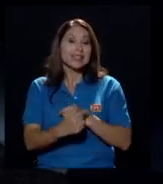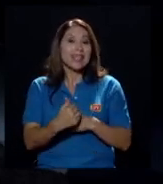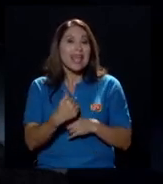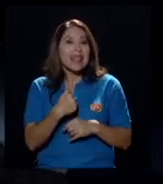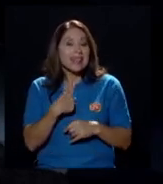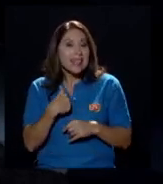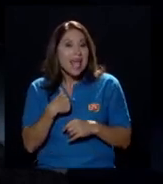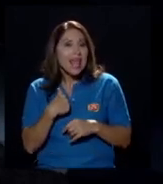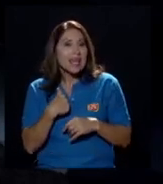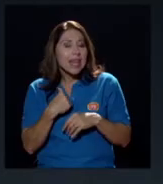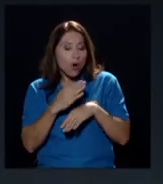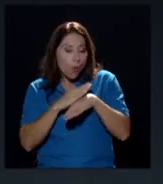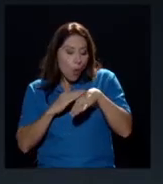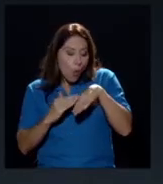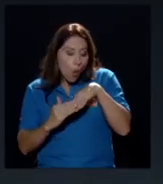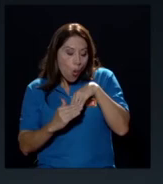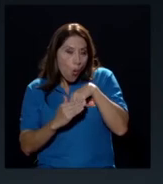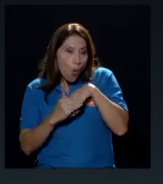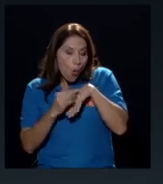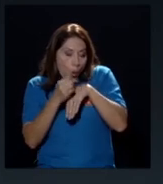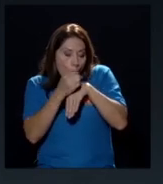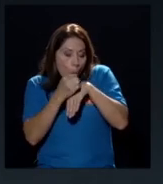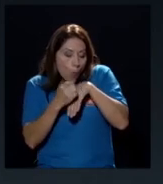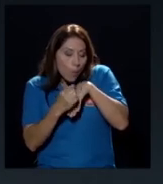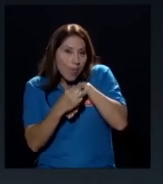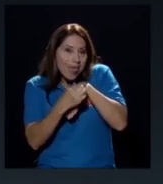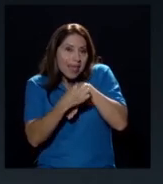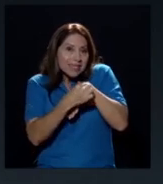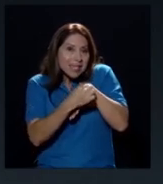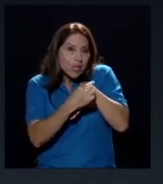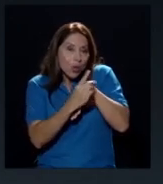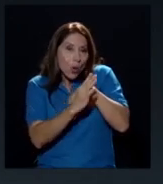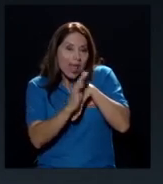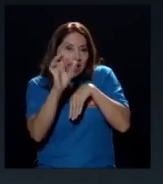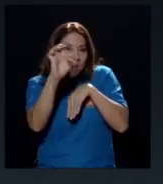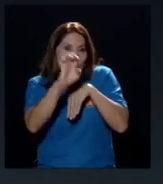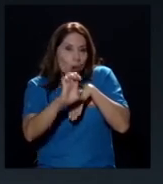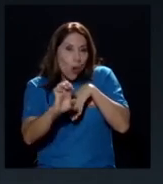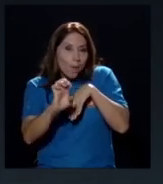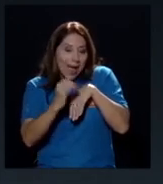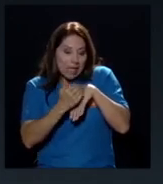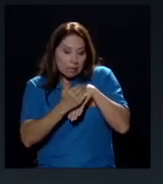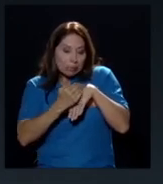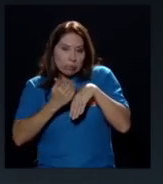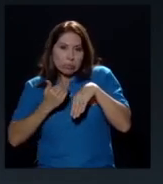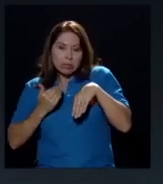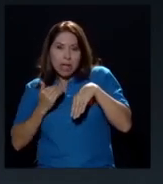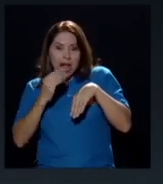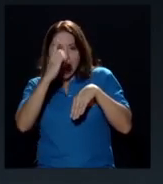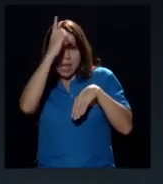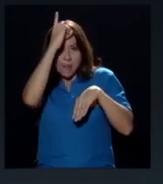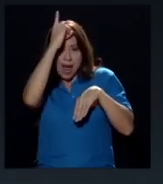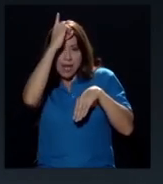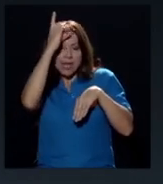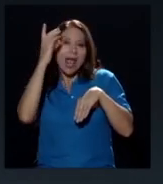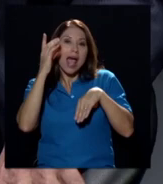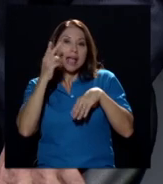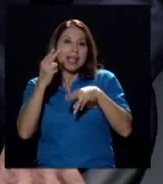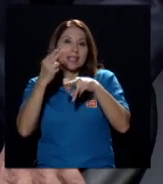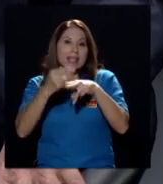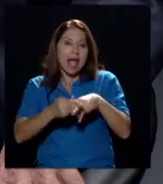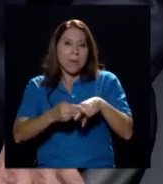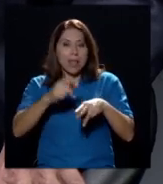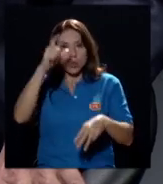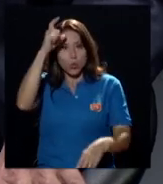en Europa y que tiene una gran población en Alemania que se llama